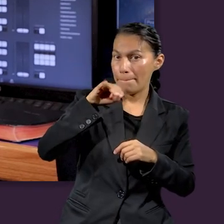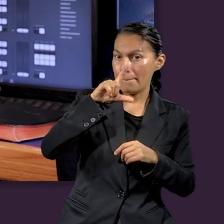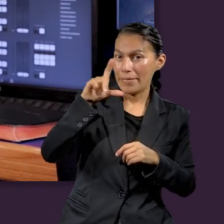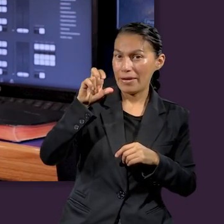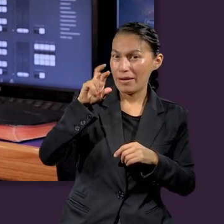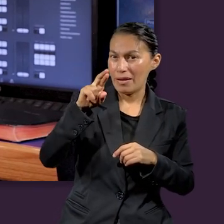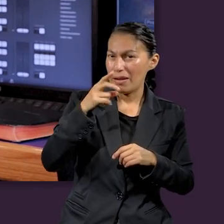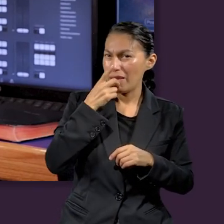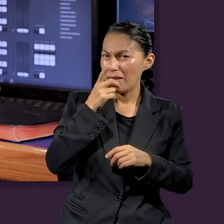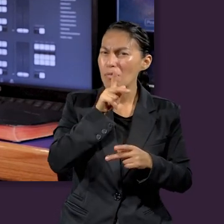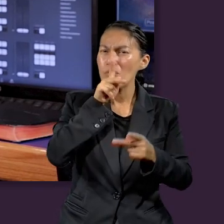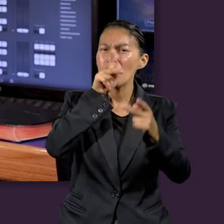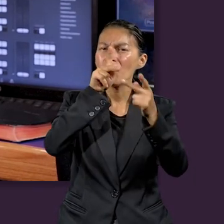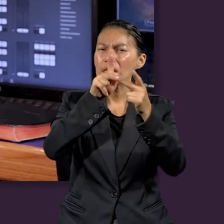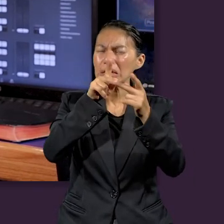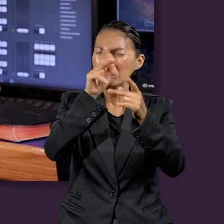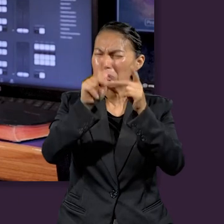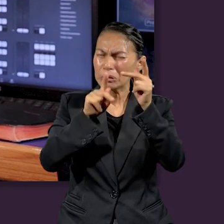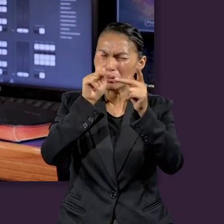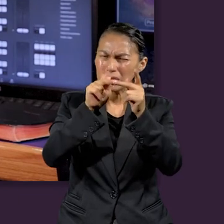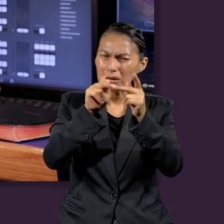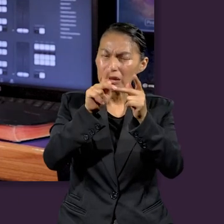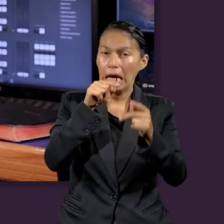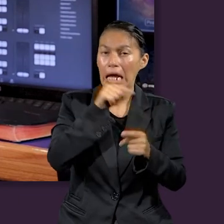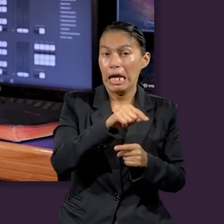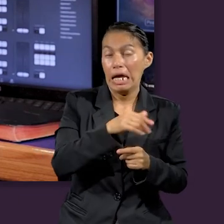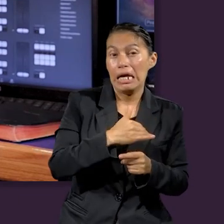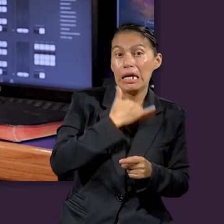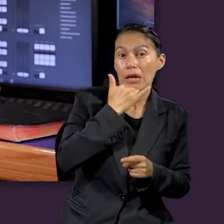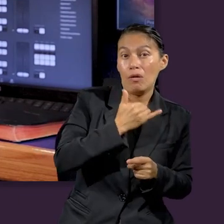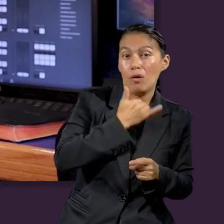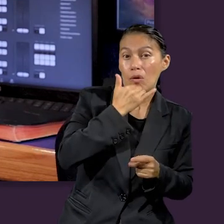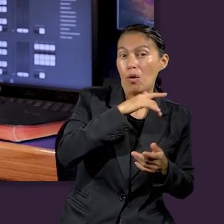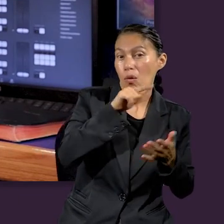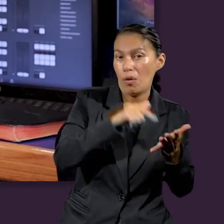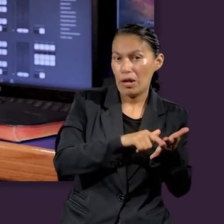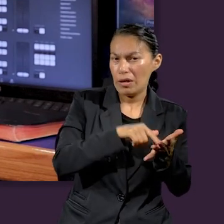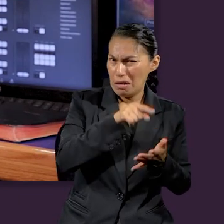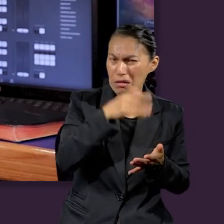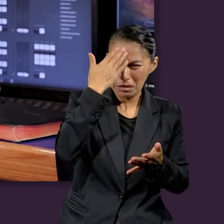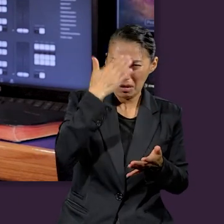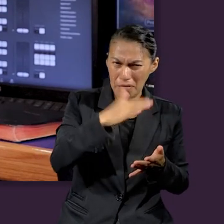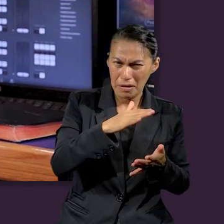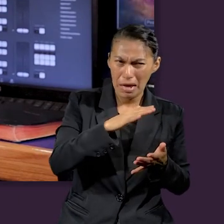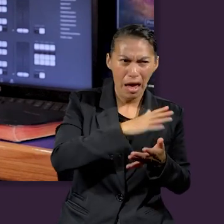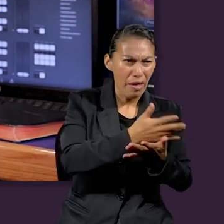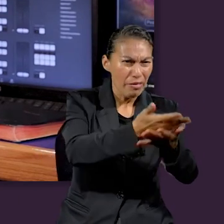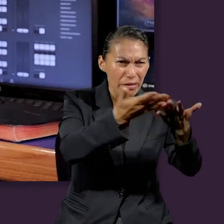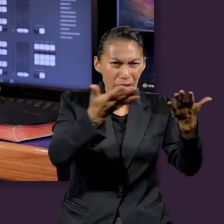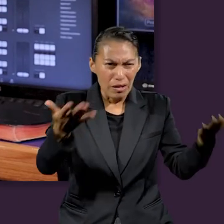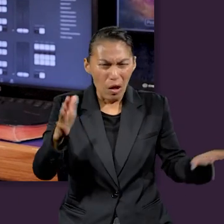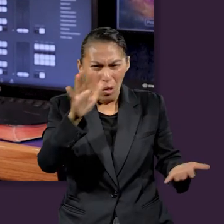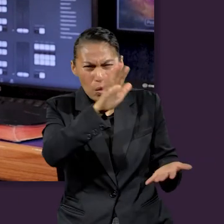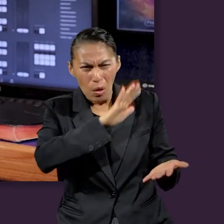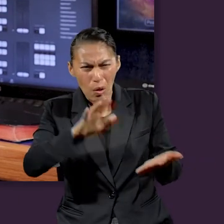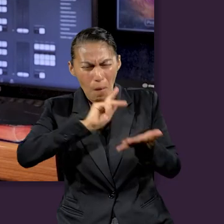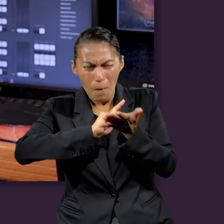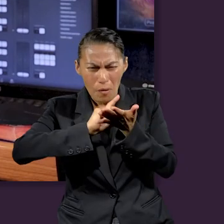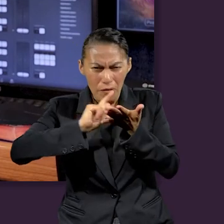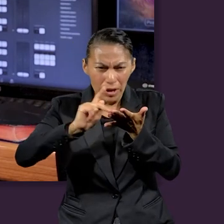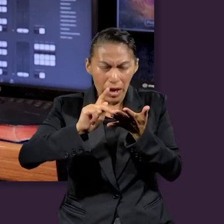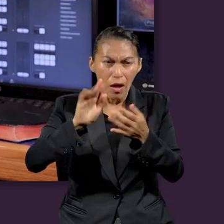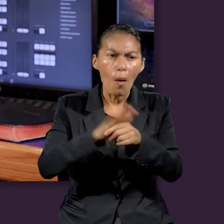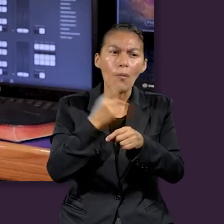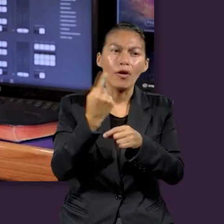correcta. Aunque se equivocó en el lugar, él pensaba que la tierra sería purificada en ocasión de la segunda